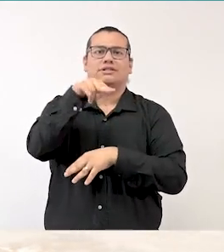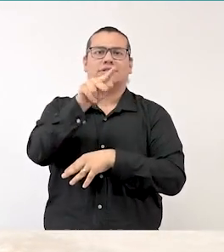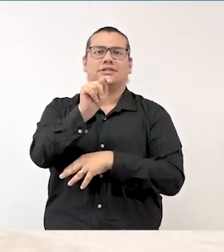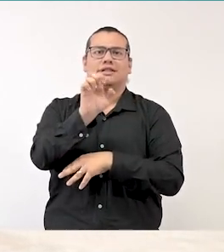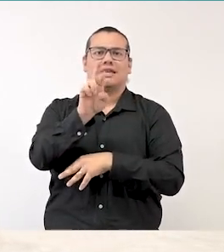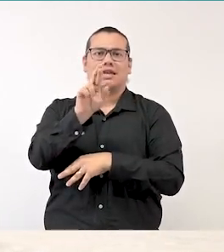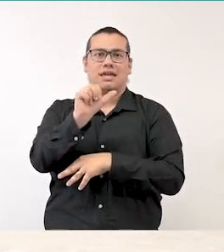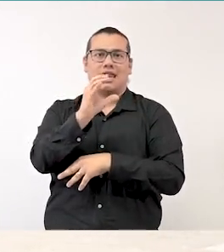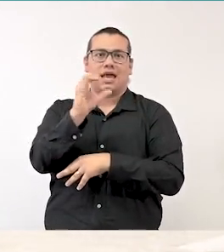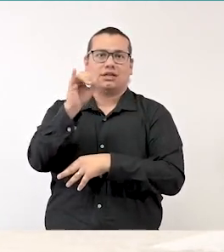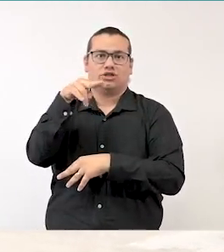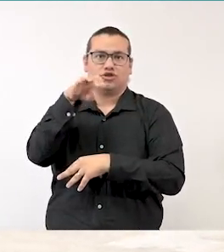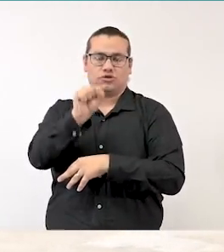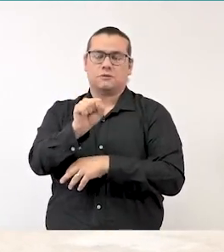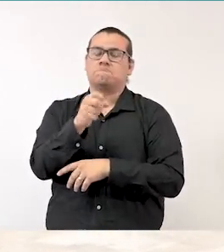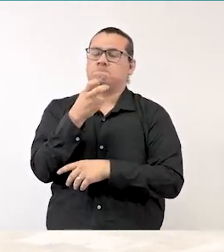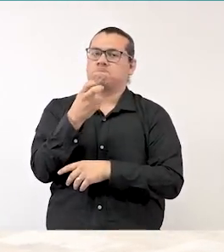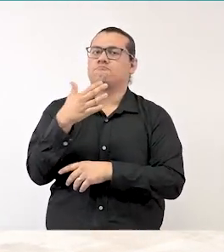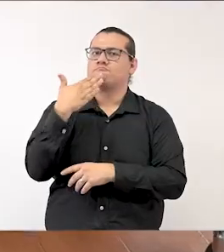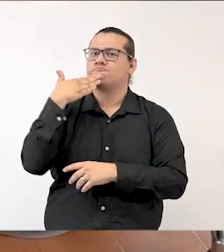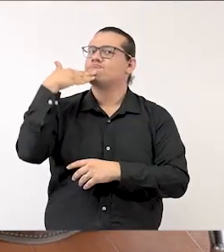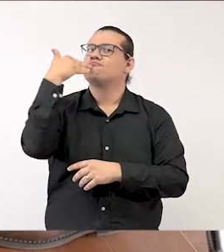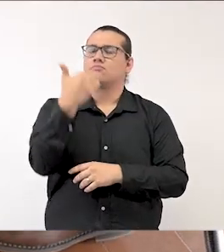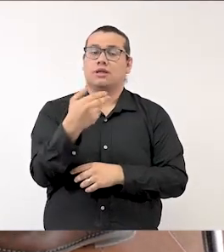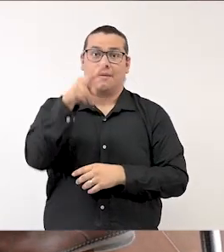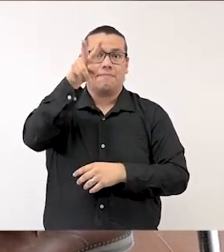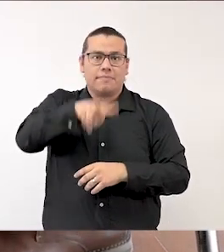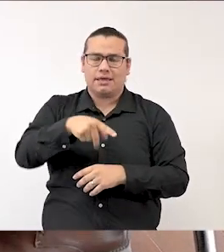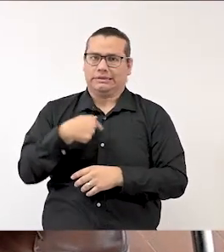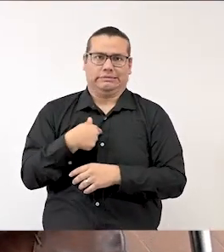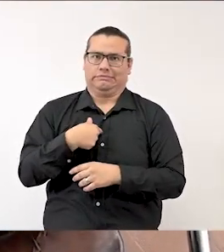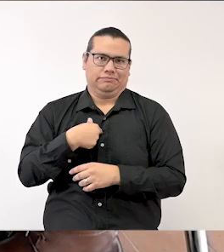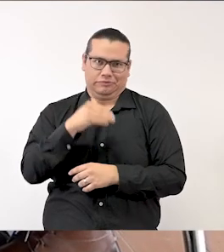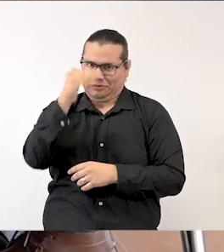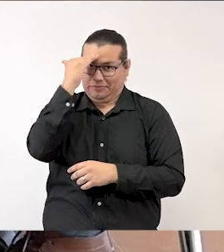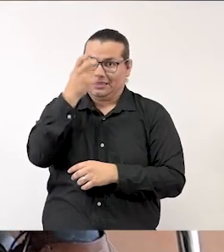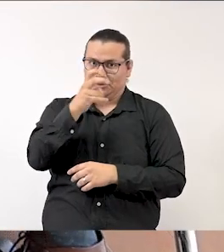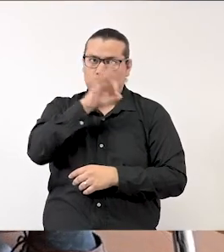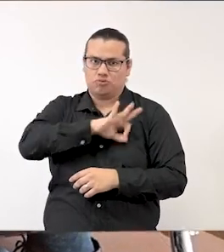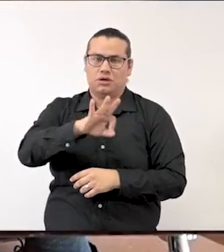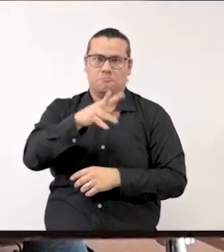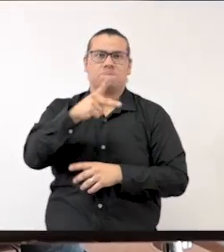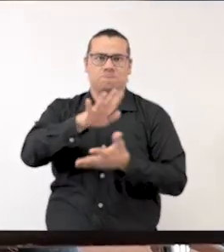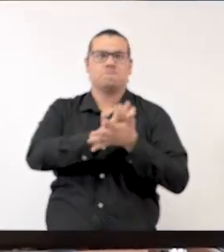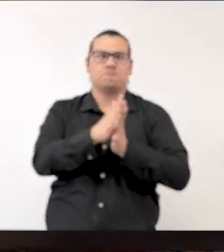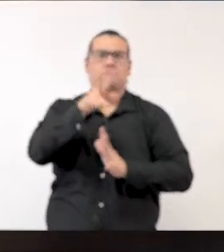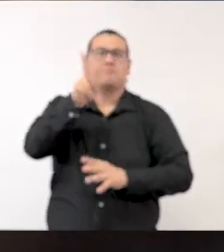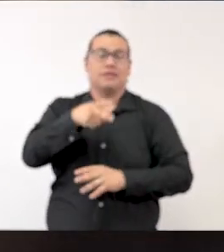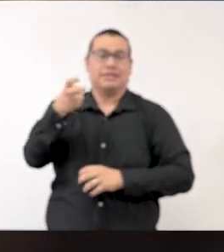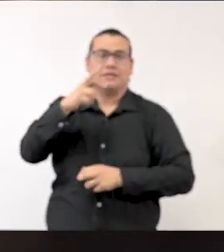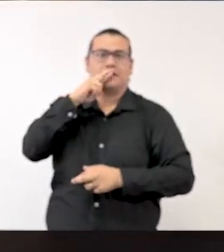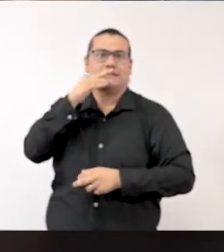noticia. La verdad, no pensé que pudieran lograrlo. Sin duda ha sido una gestión muy responsable.